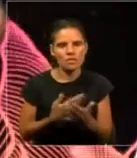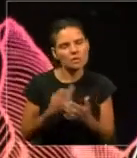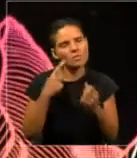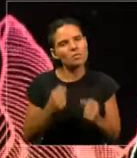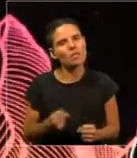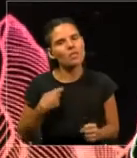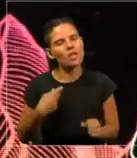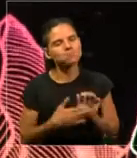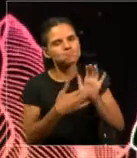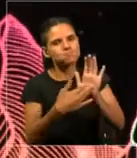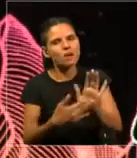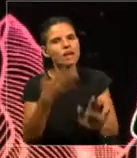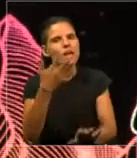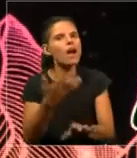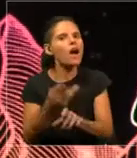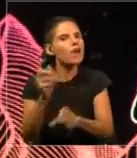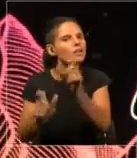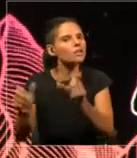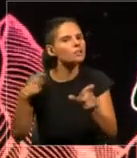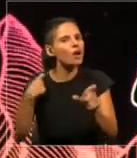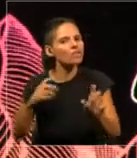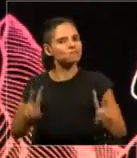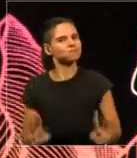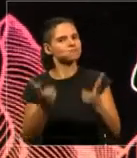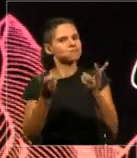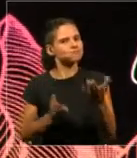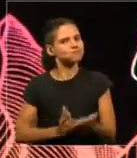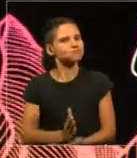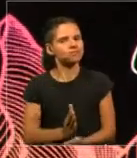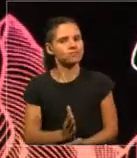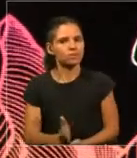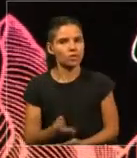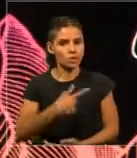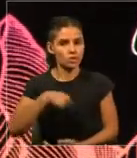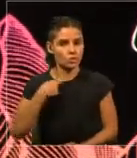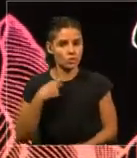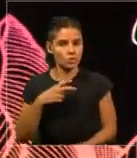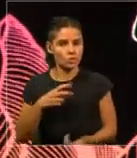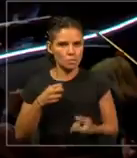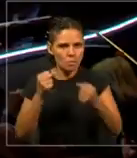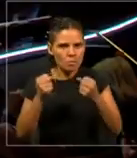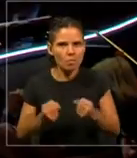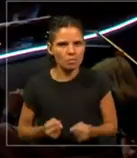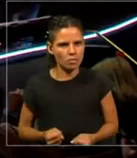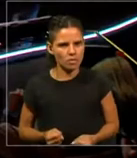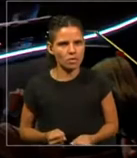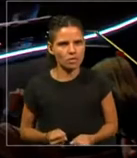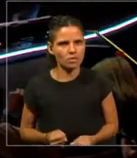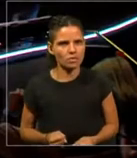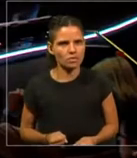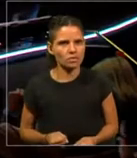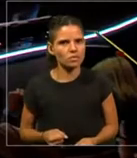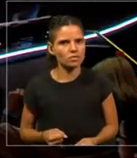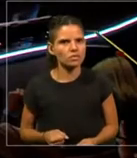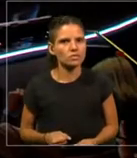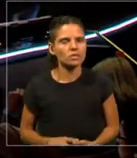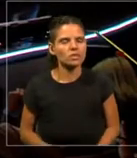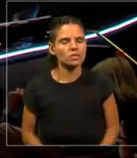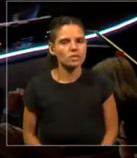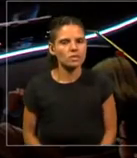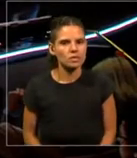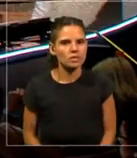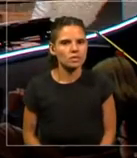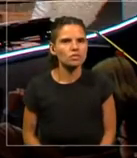esa supervivencia a nuestra especie. ¿Estaremos en condiciones nosotros? ¿Estaremos a la altura de pensar